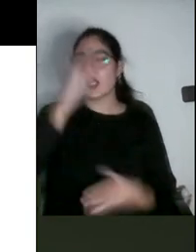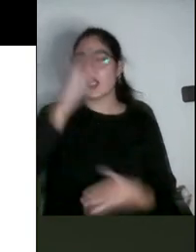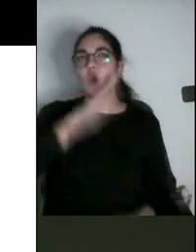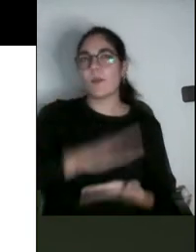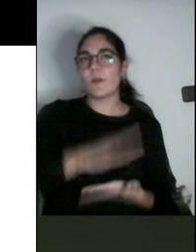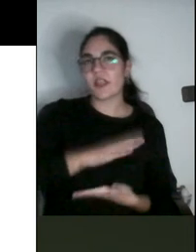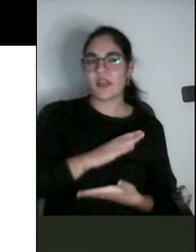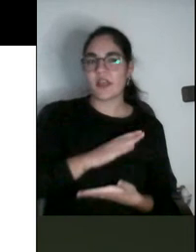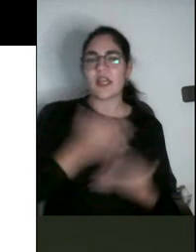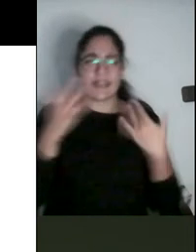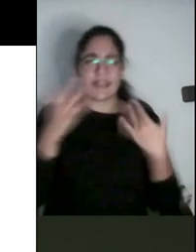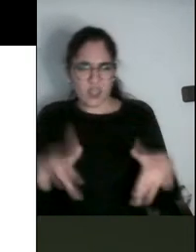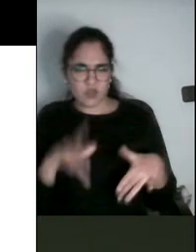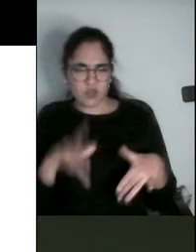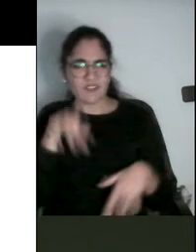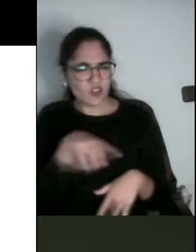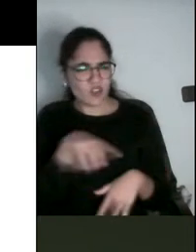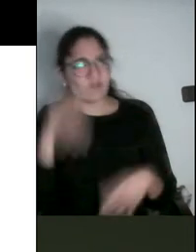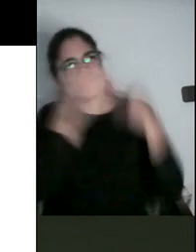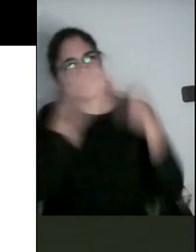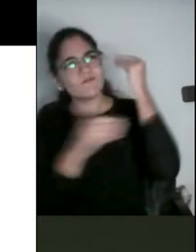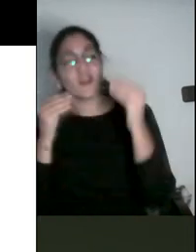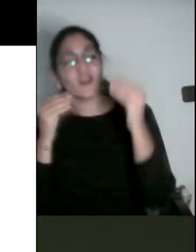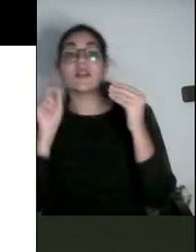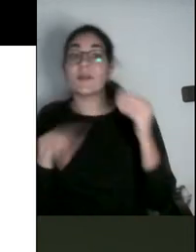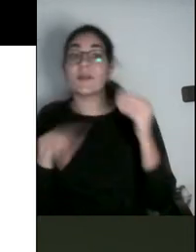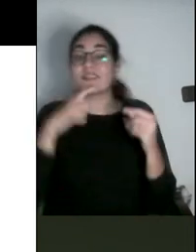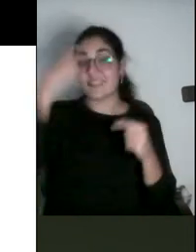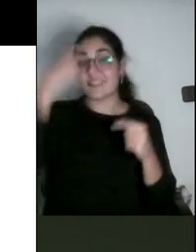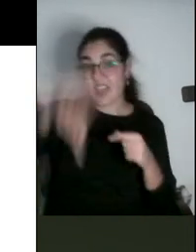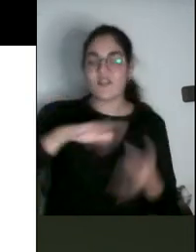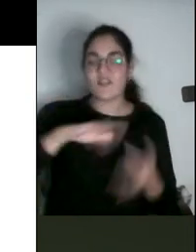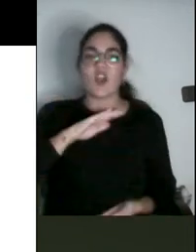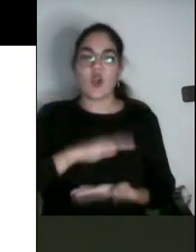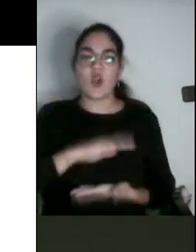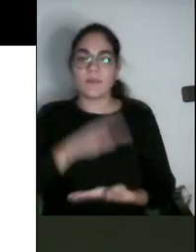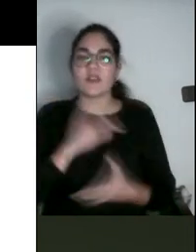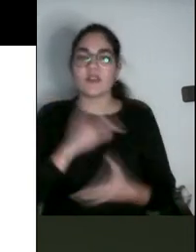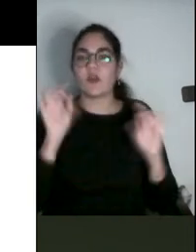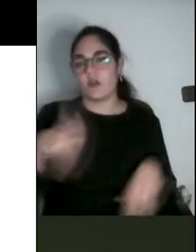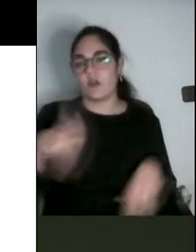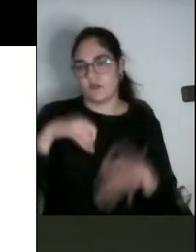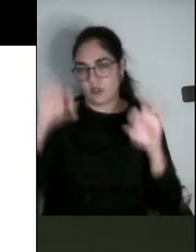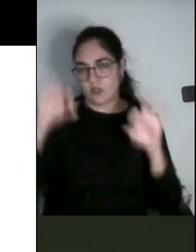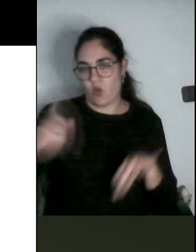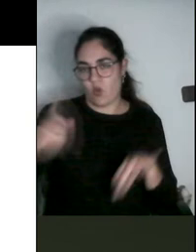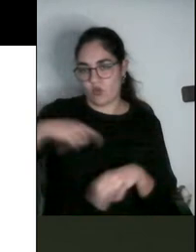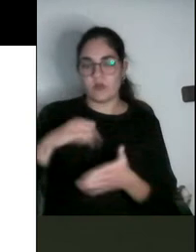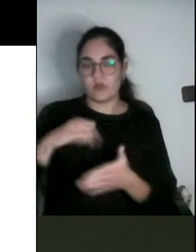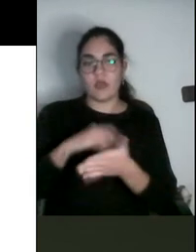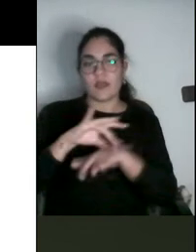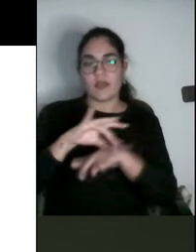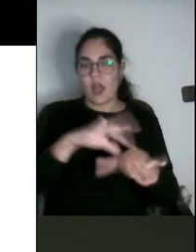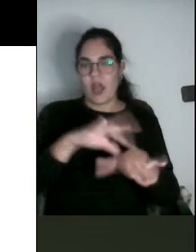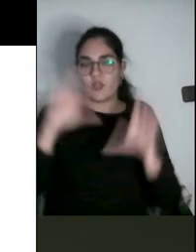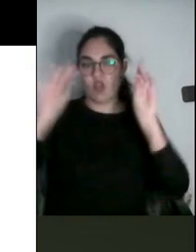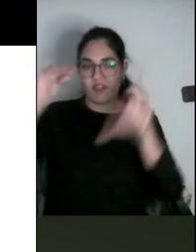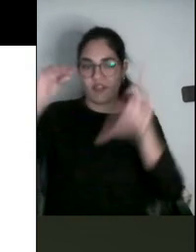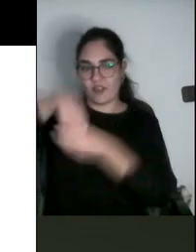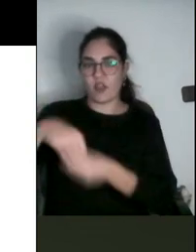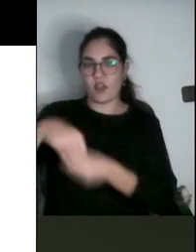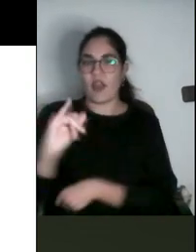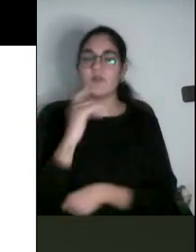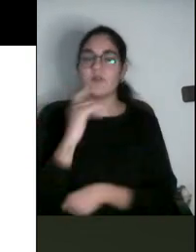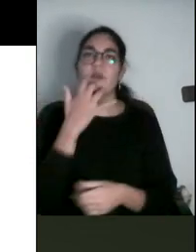y si la competencia que muchos incluimos en nuestras guías docentes, que es la capacidad de